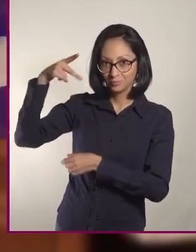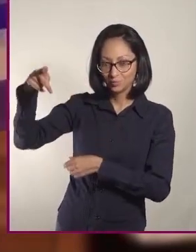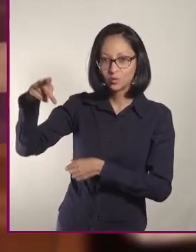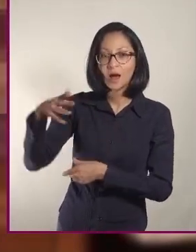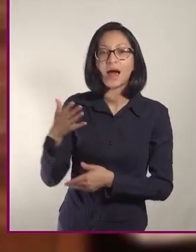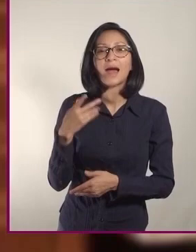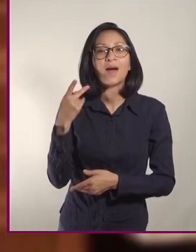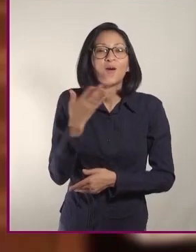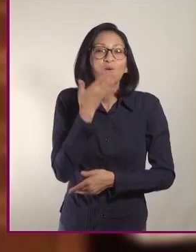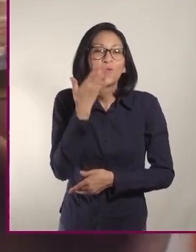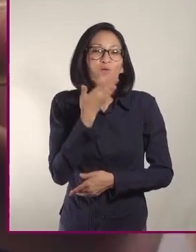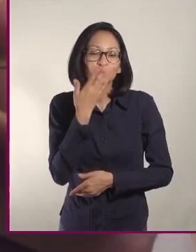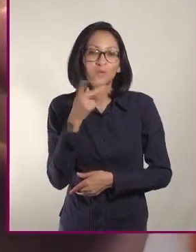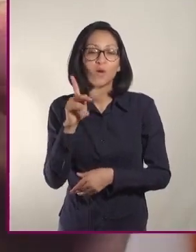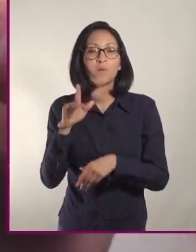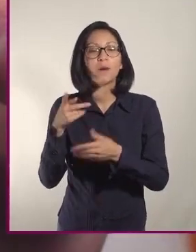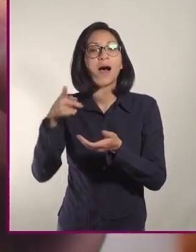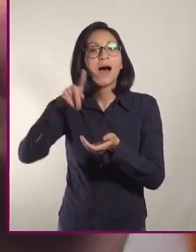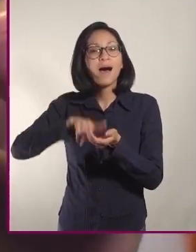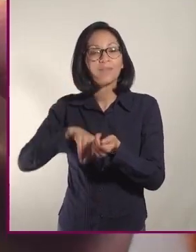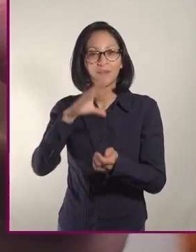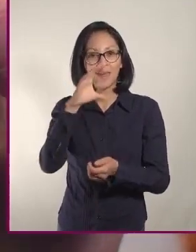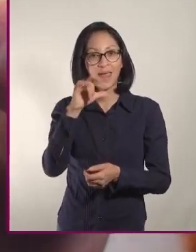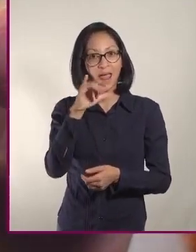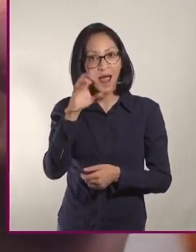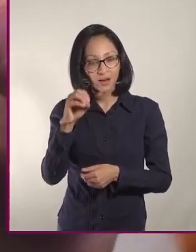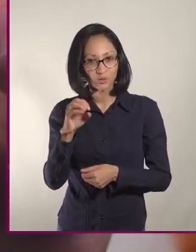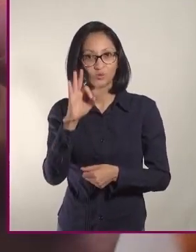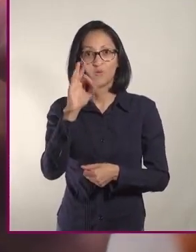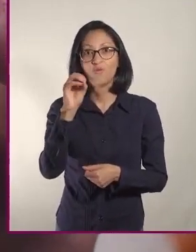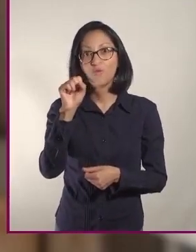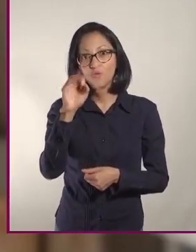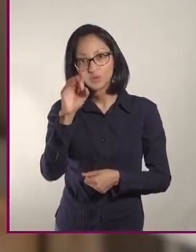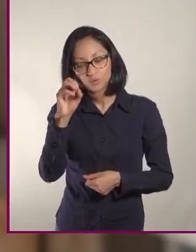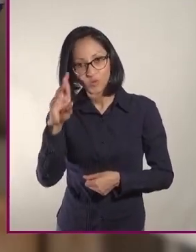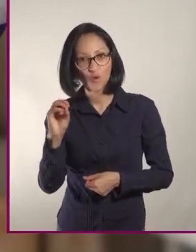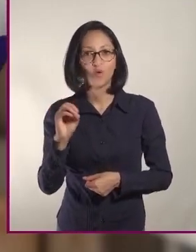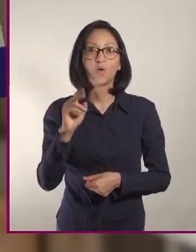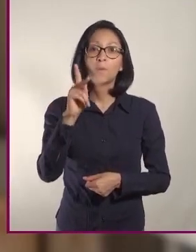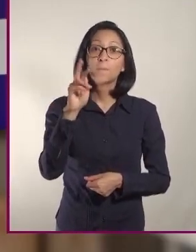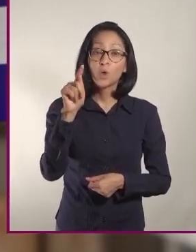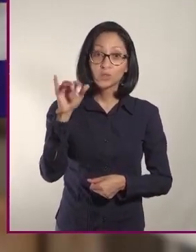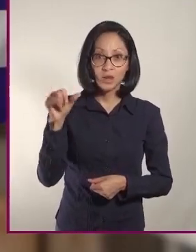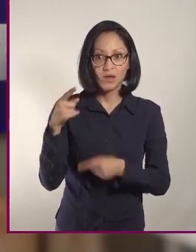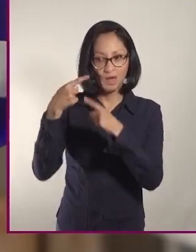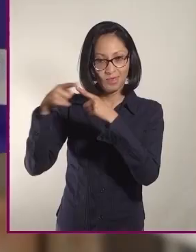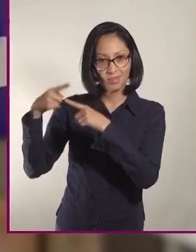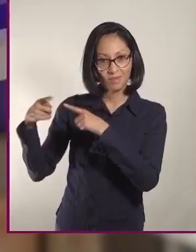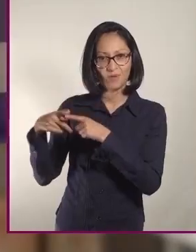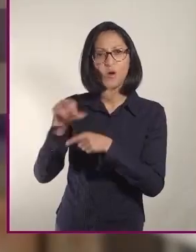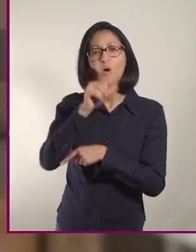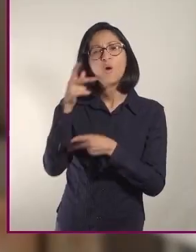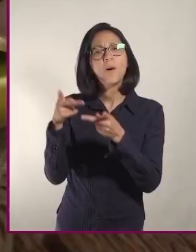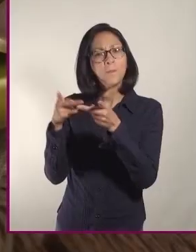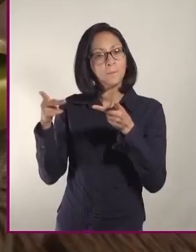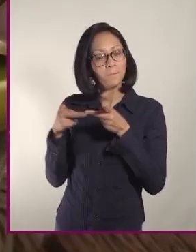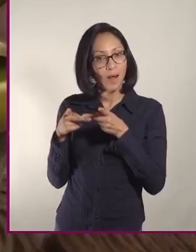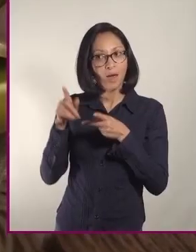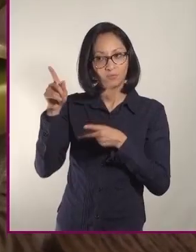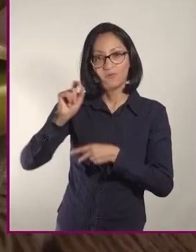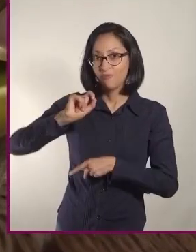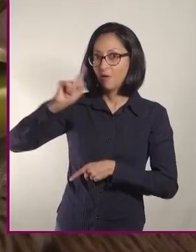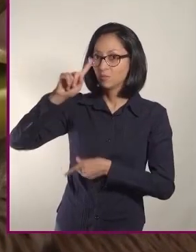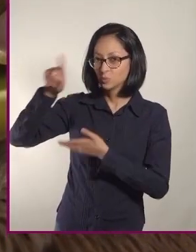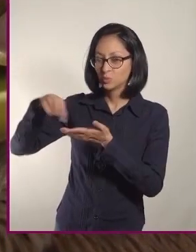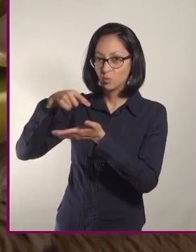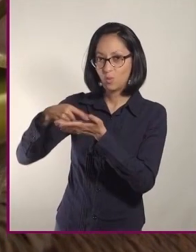queso es una buena fuente de calcio, fósforo y proteínas. Otro platillo típico de Grecia es la moussaka, que